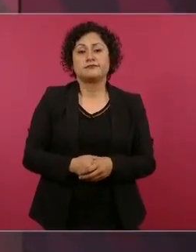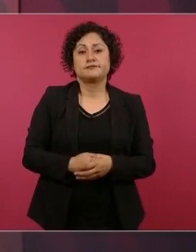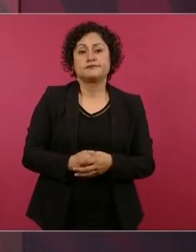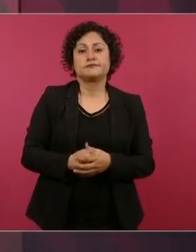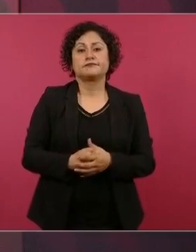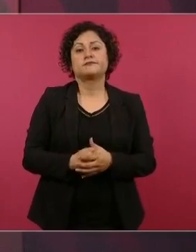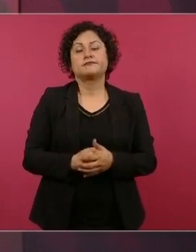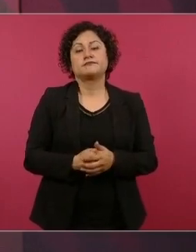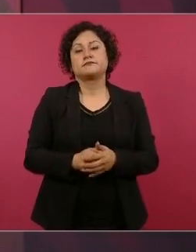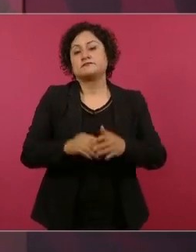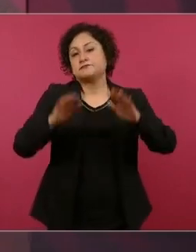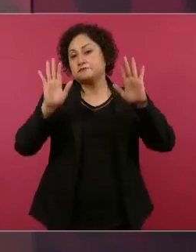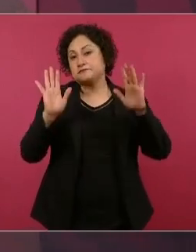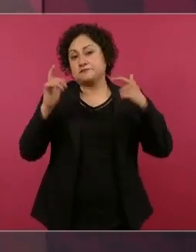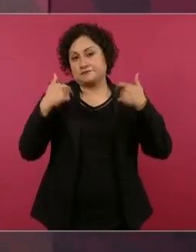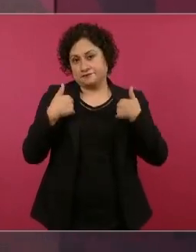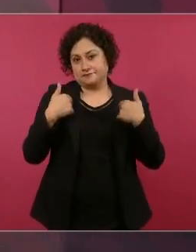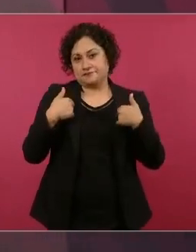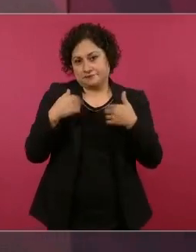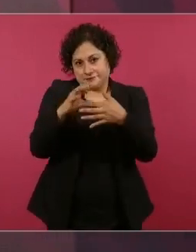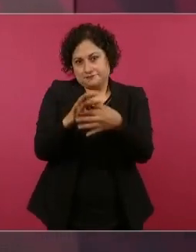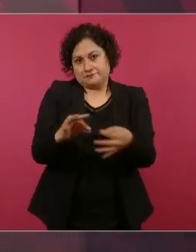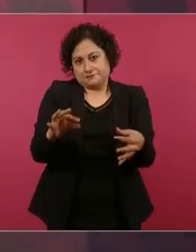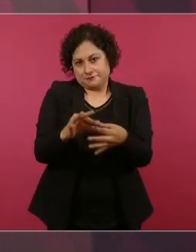Entonces, aclarando paradas